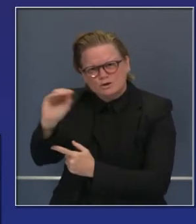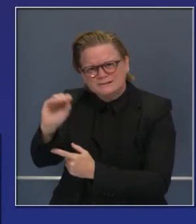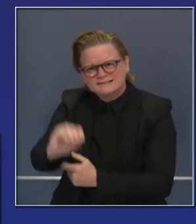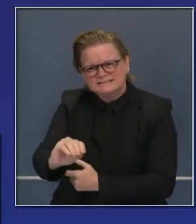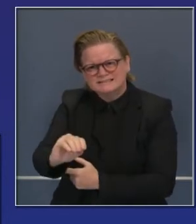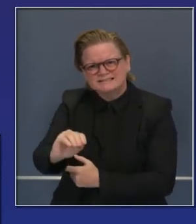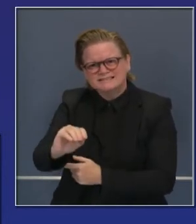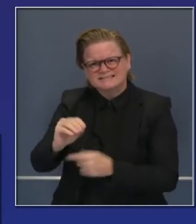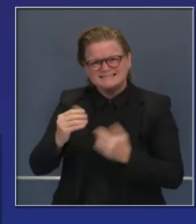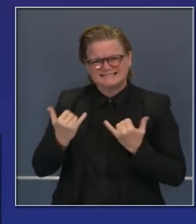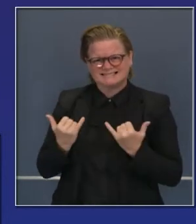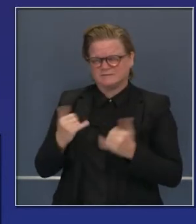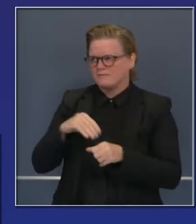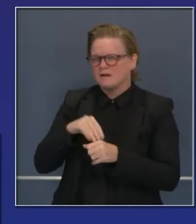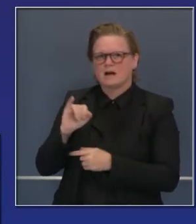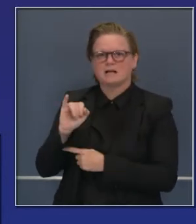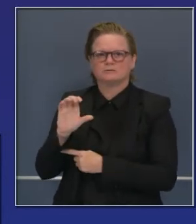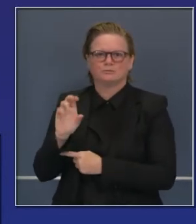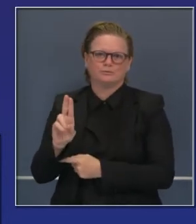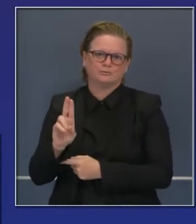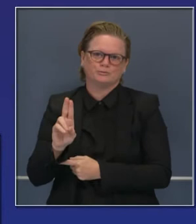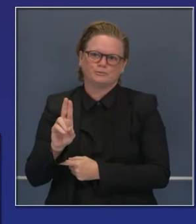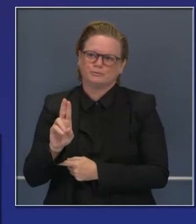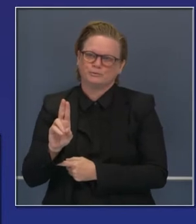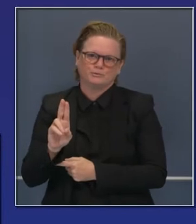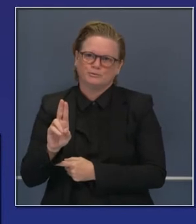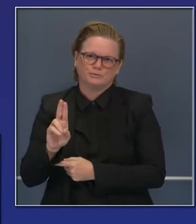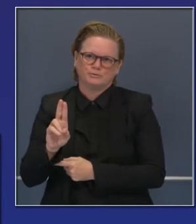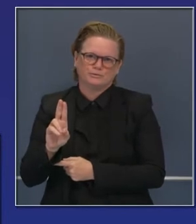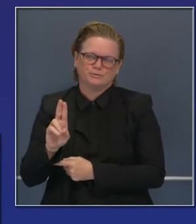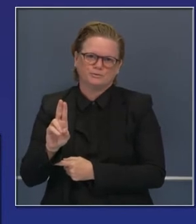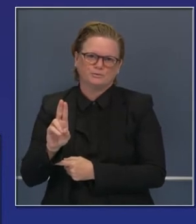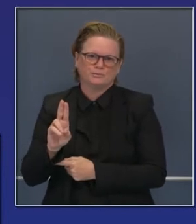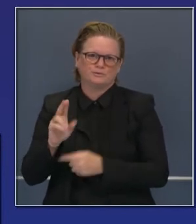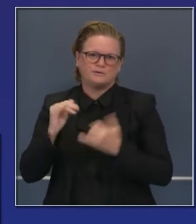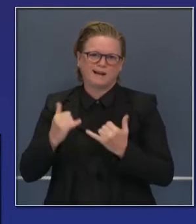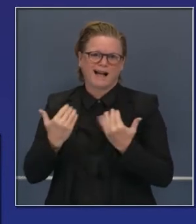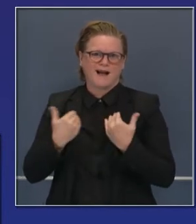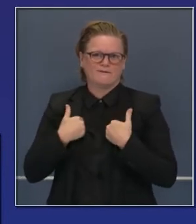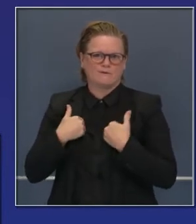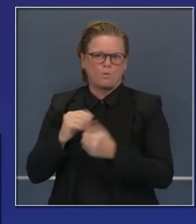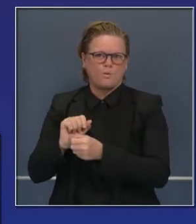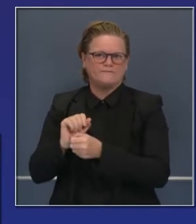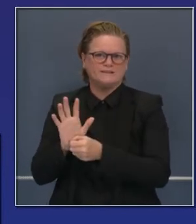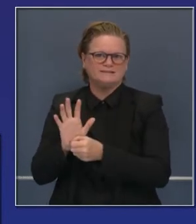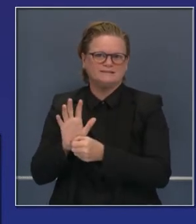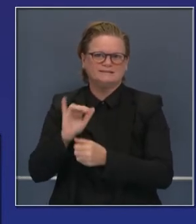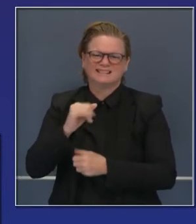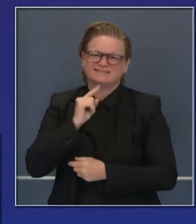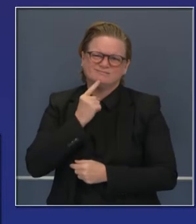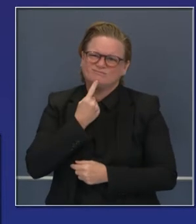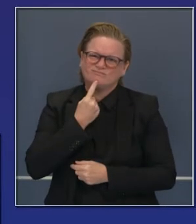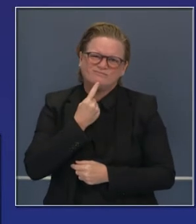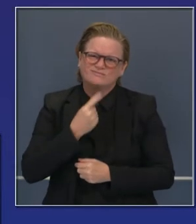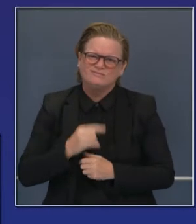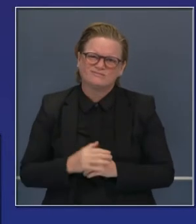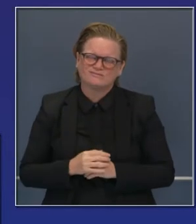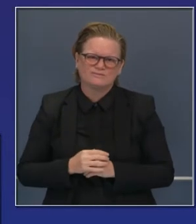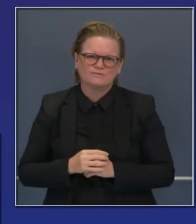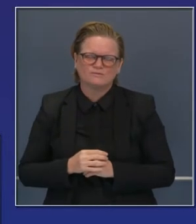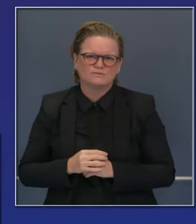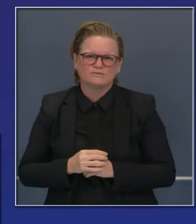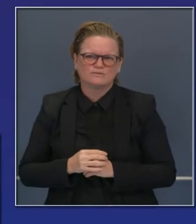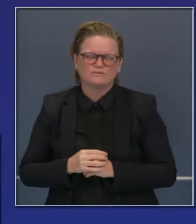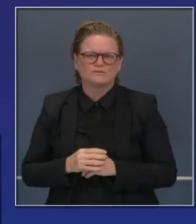de aquellos que están actualmente en unidades de cuidados intensivos tuvieron resultado positivo de COVID-19.